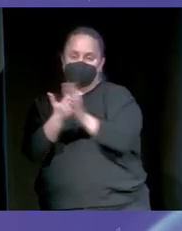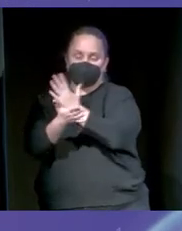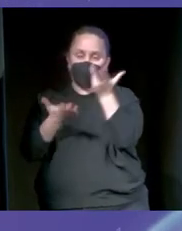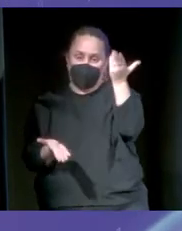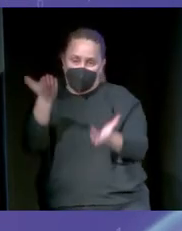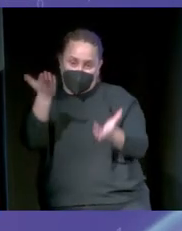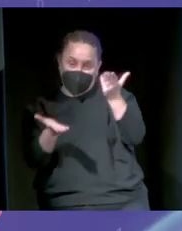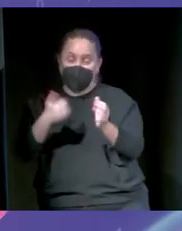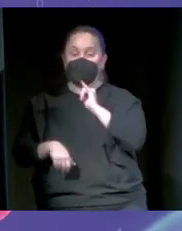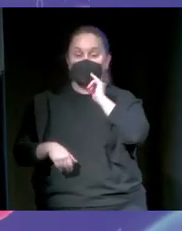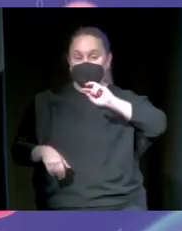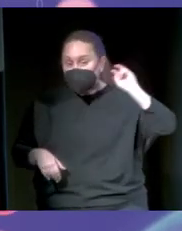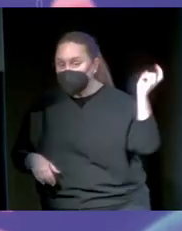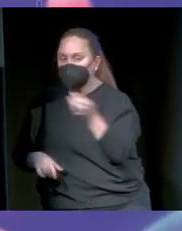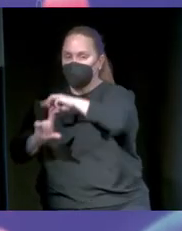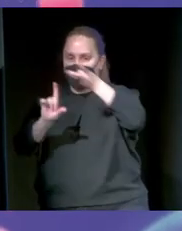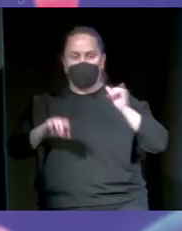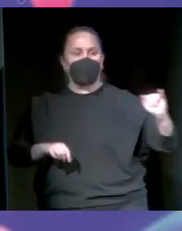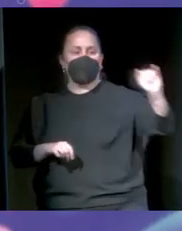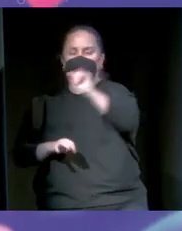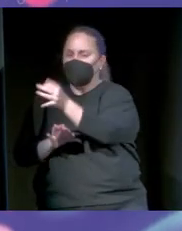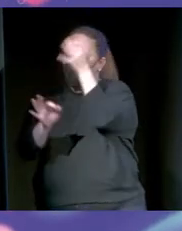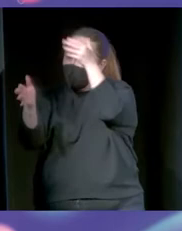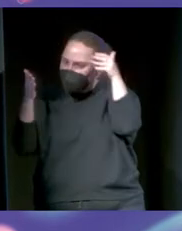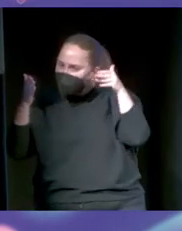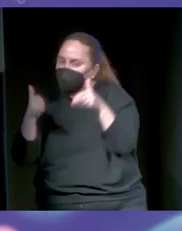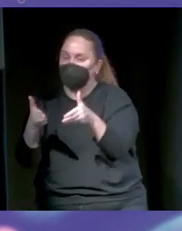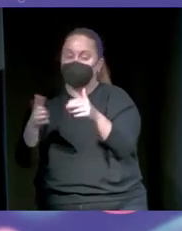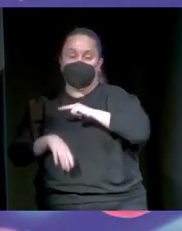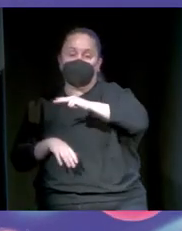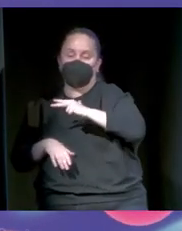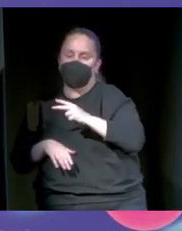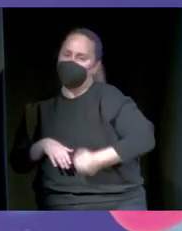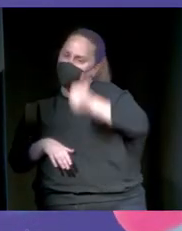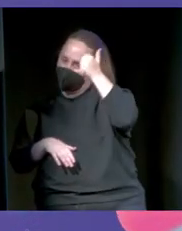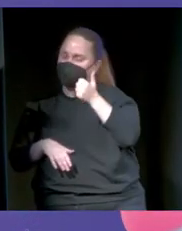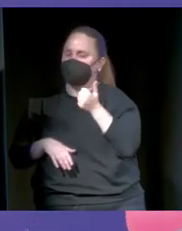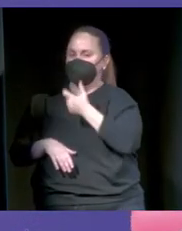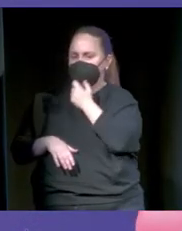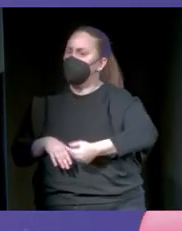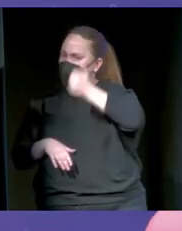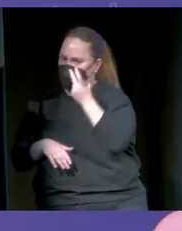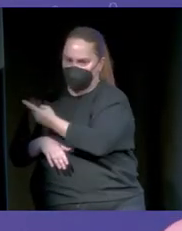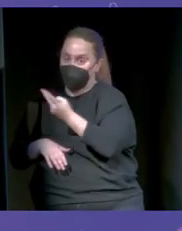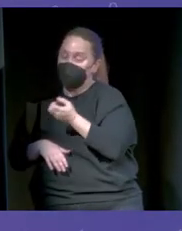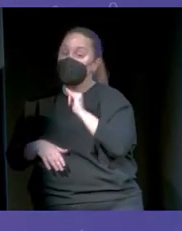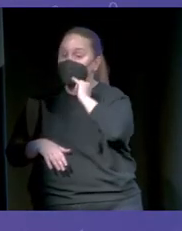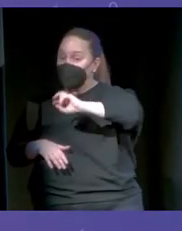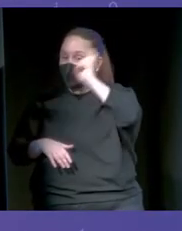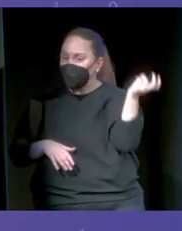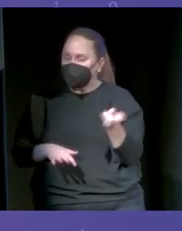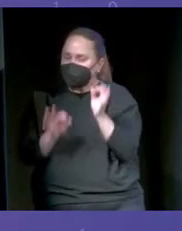UE. Y esa es la precisión que tenemos. Tenemos mucha más precisión en castellano y en inglés. Pero en otros idiomas tenemos una precisión